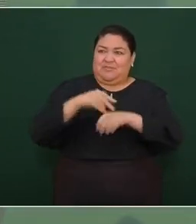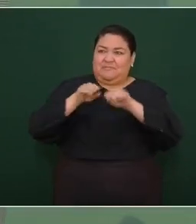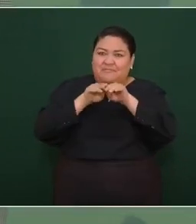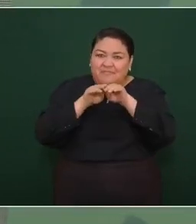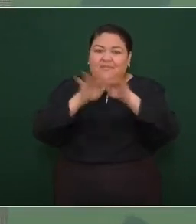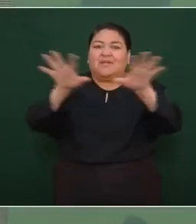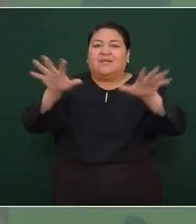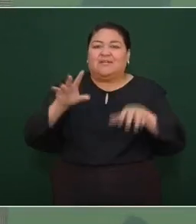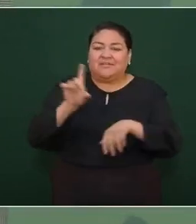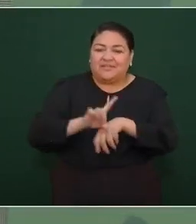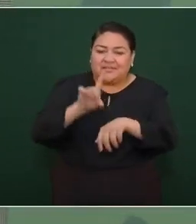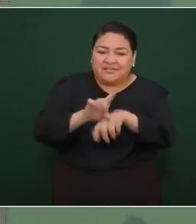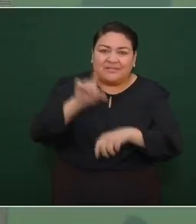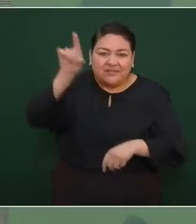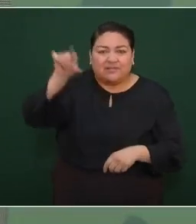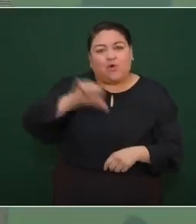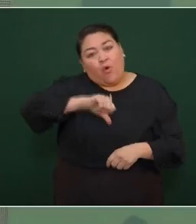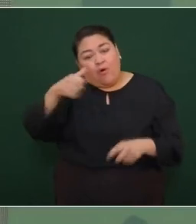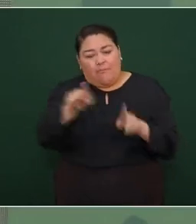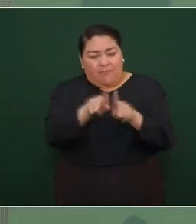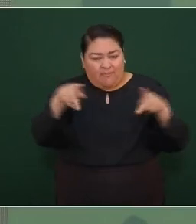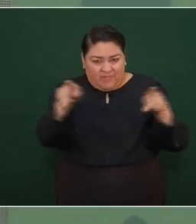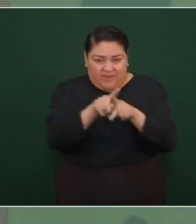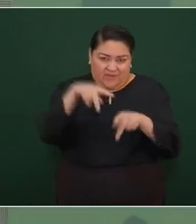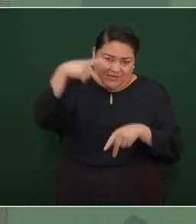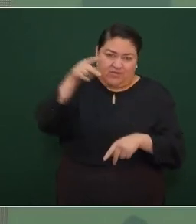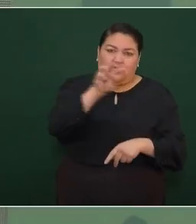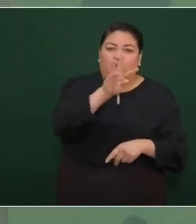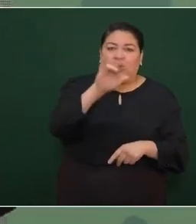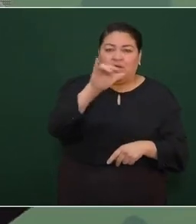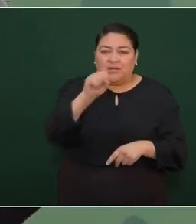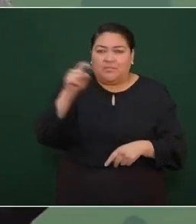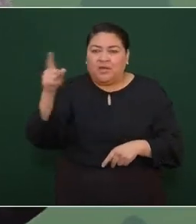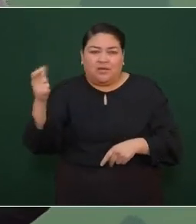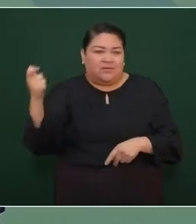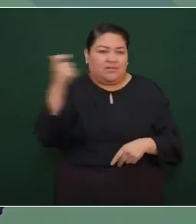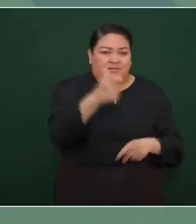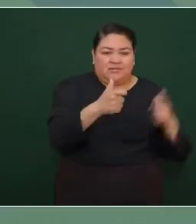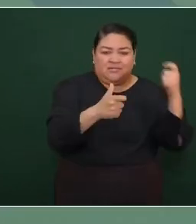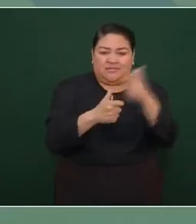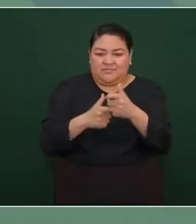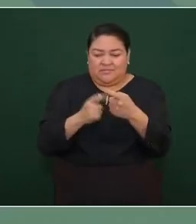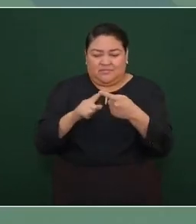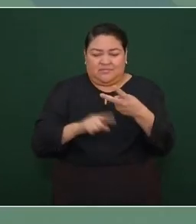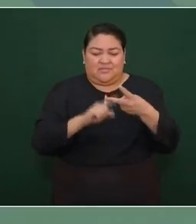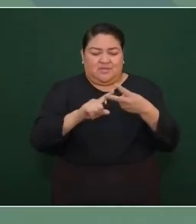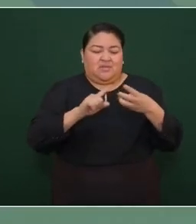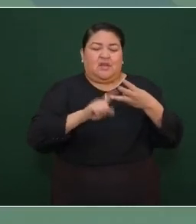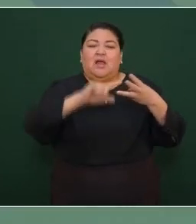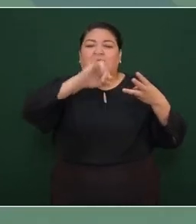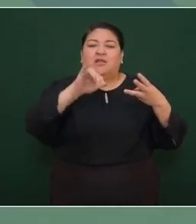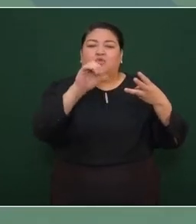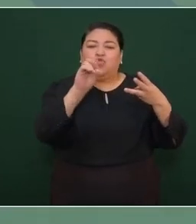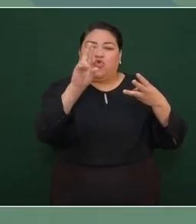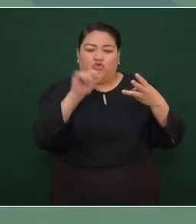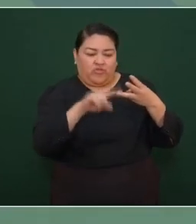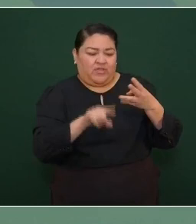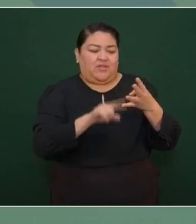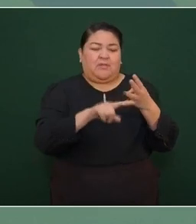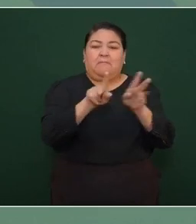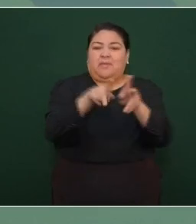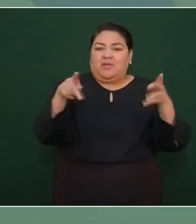Washington Post Financial Times Wall Street Journal El